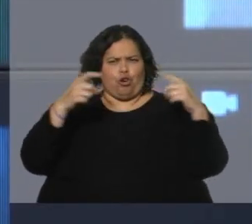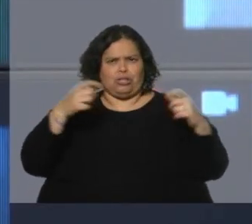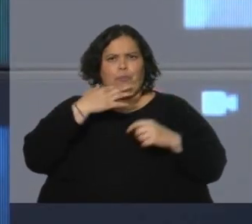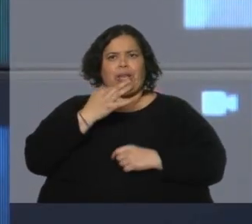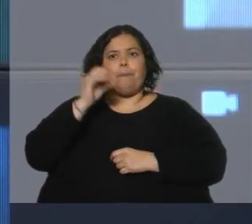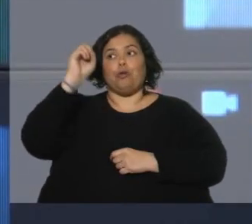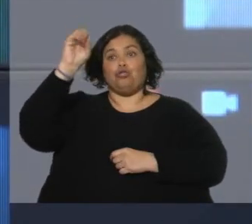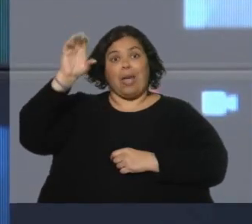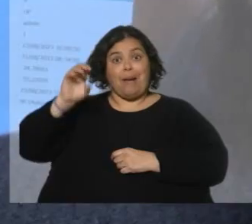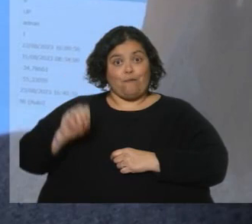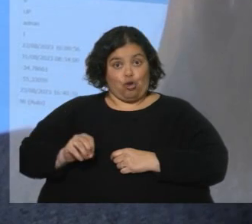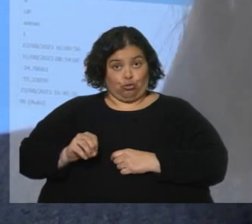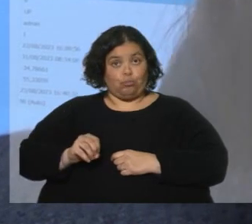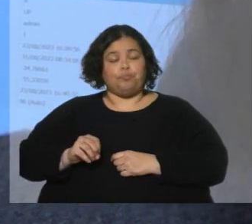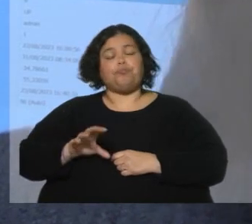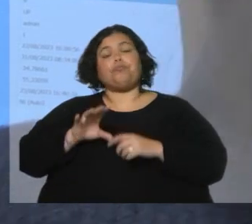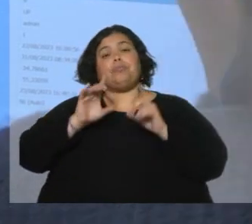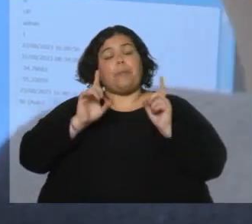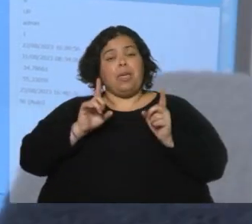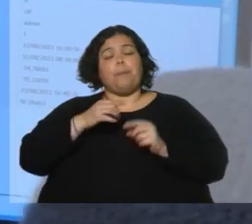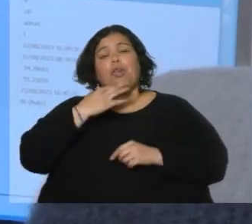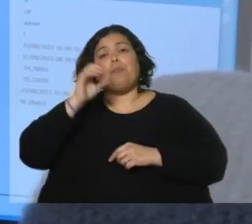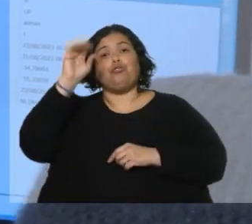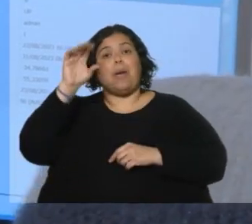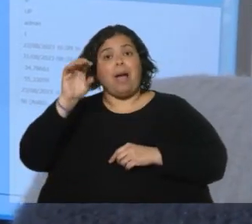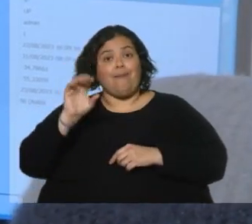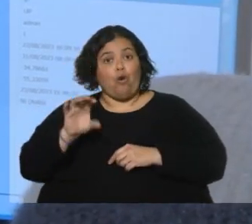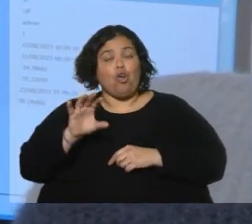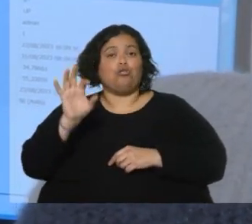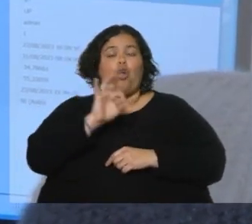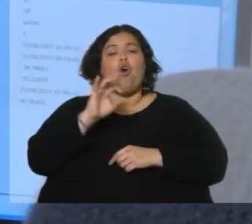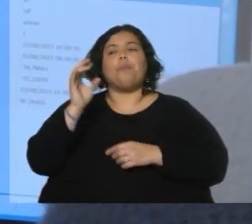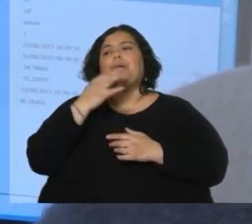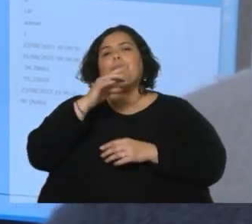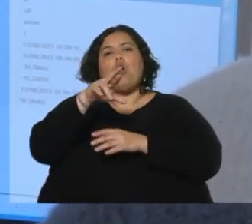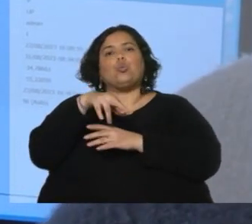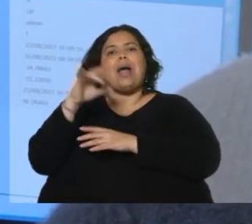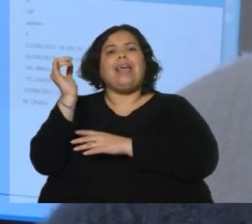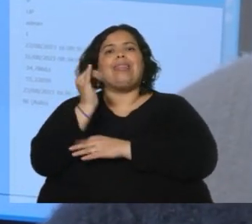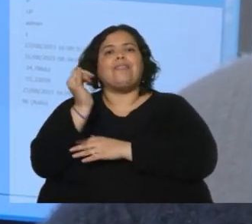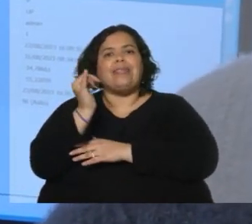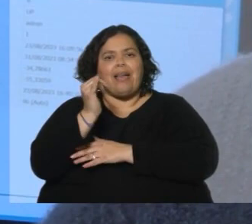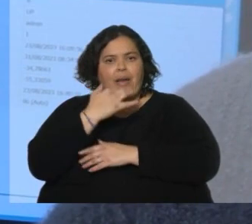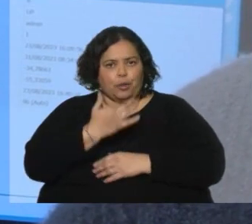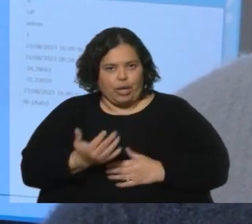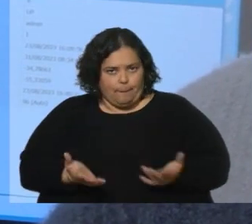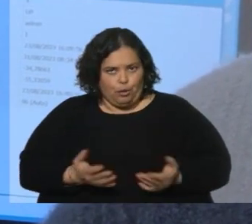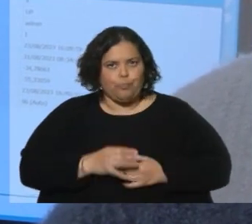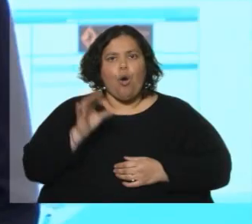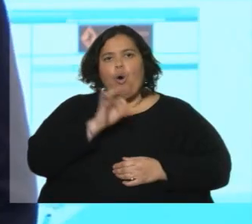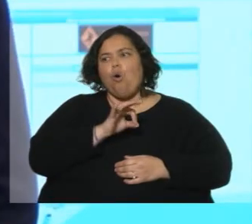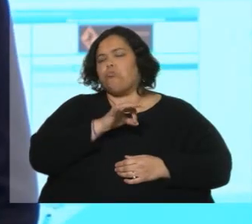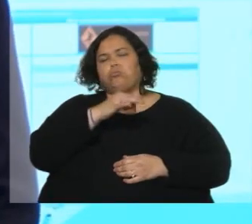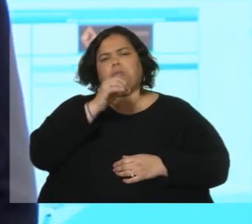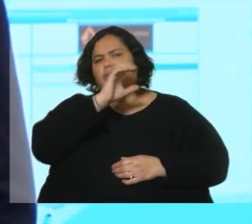en nuestro país, especialmente, por ejemplo, podría ser la interbalnearia y las otras ubicaciones donde hay semáforos en